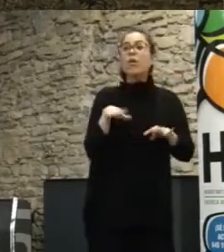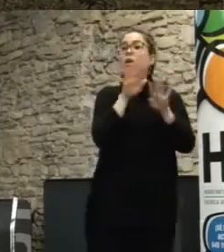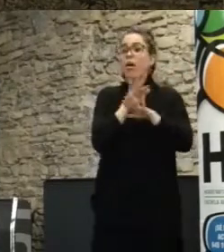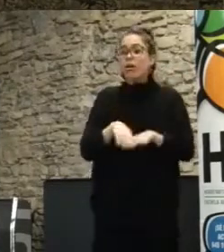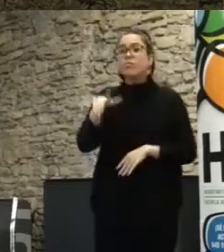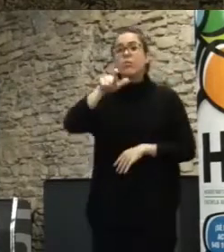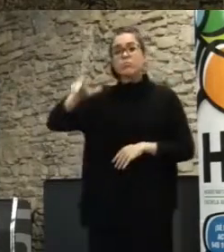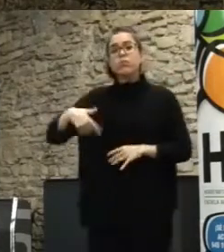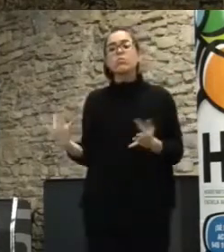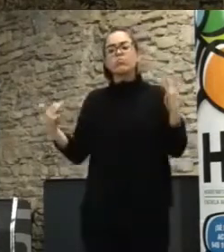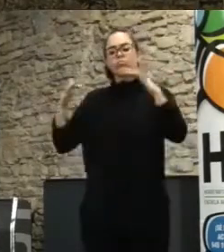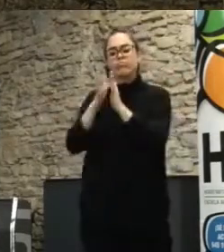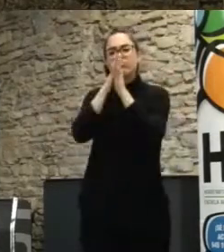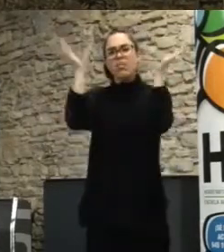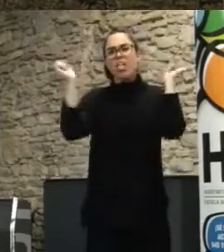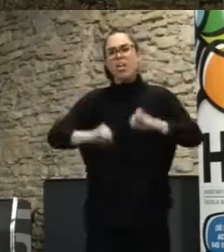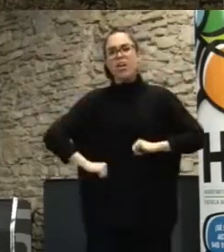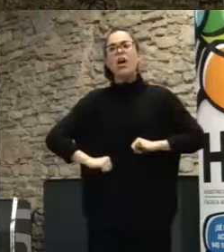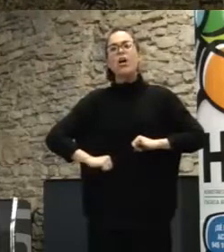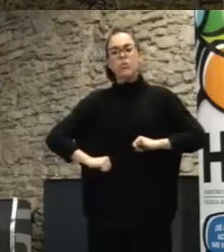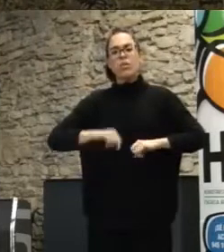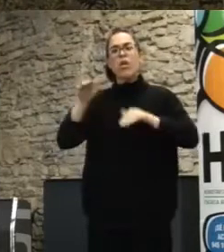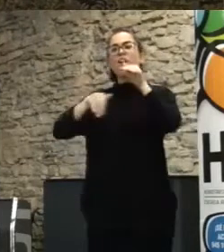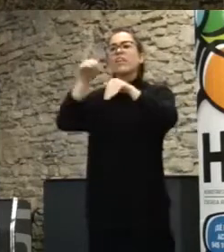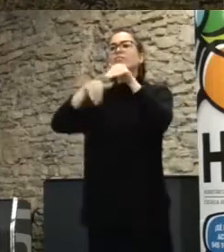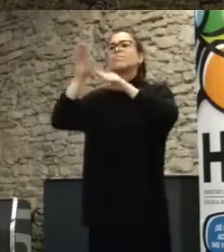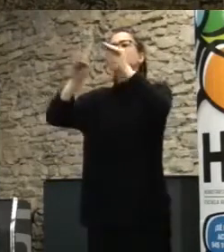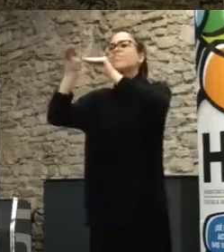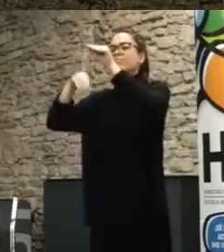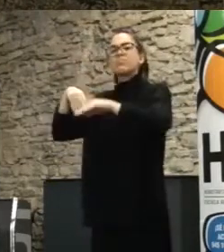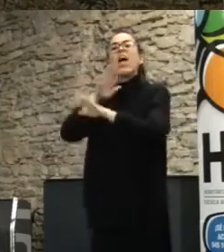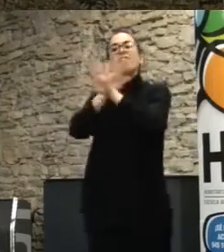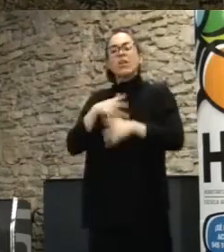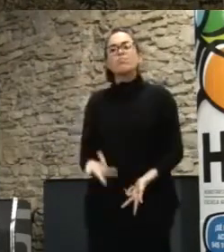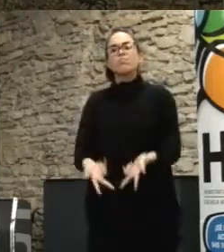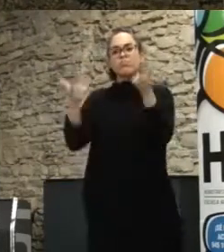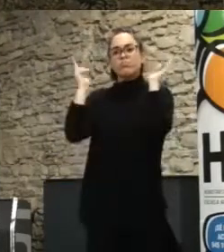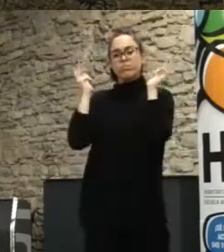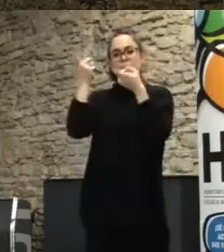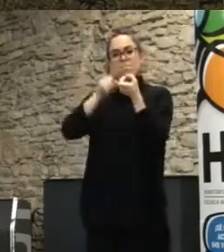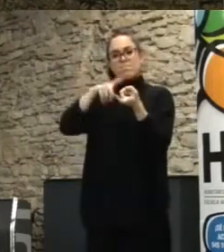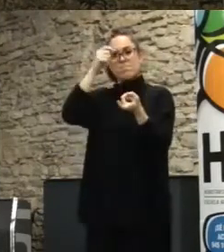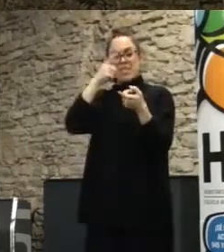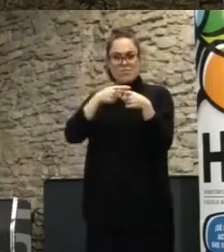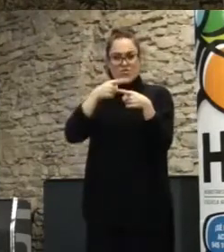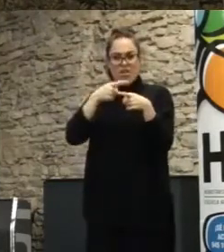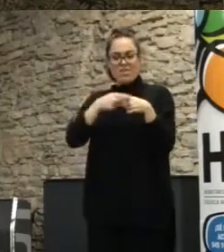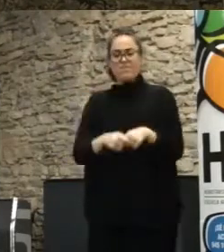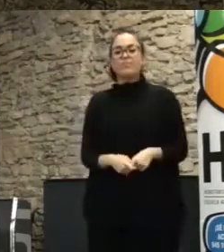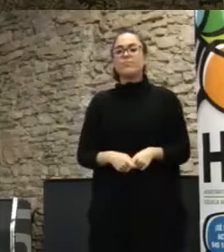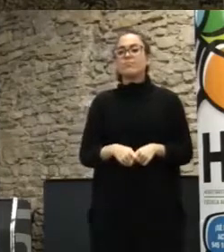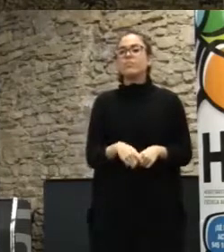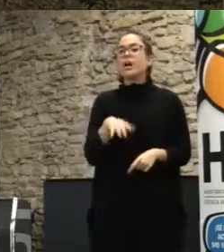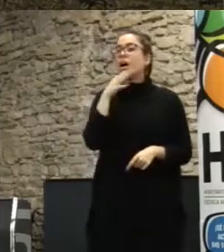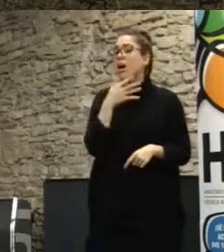acuerdo, hubo un referéndum y ganó el sí, se aprobó el matrimonio gay. En estos momentos está el aborto